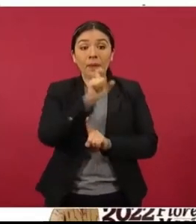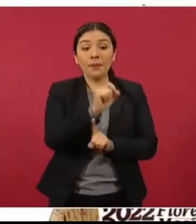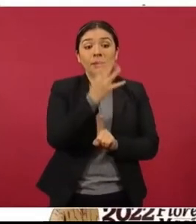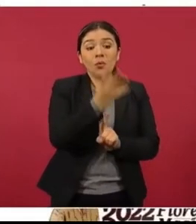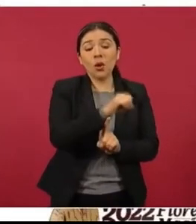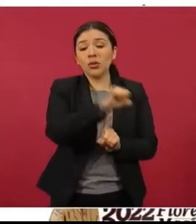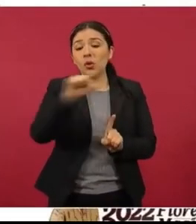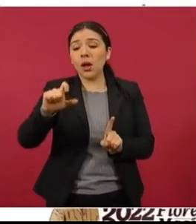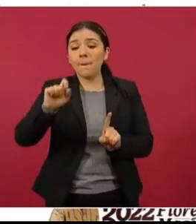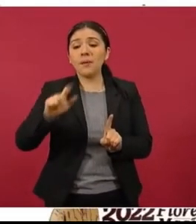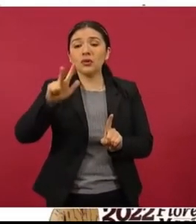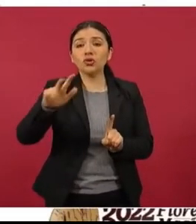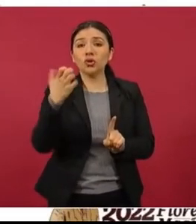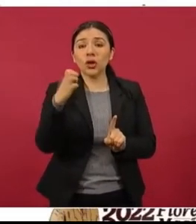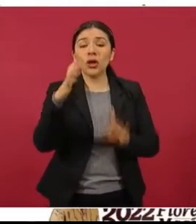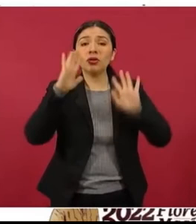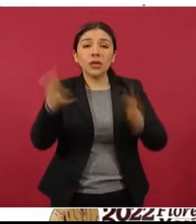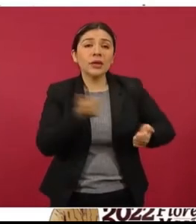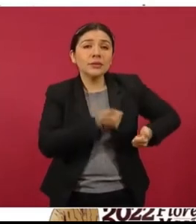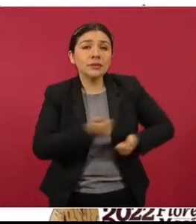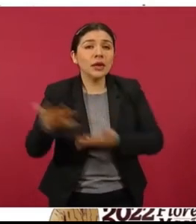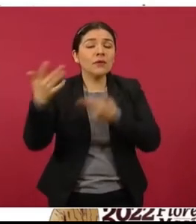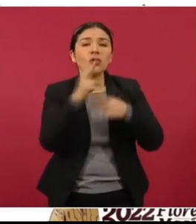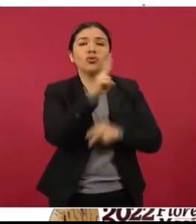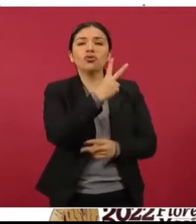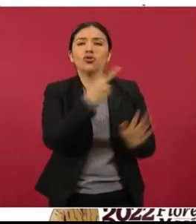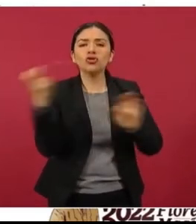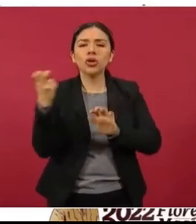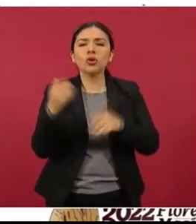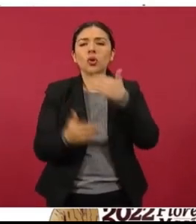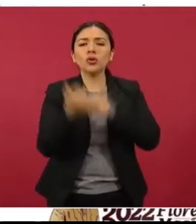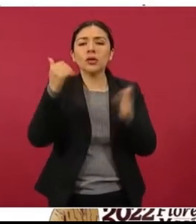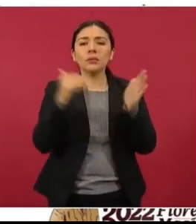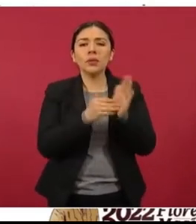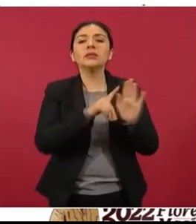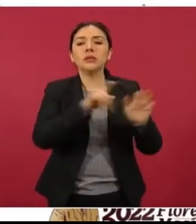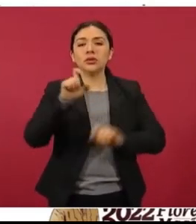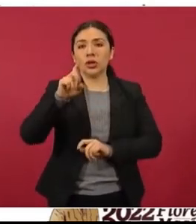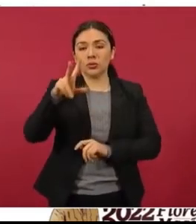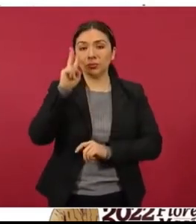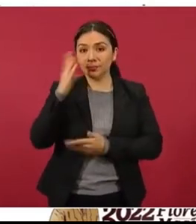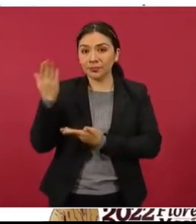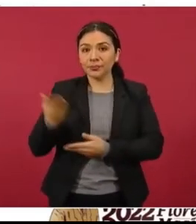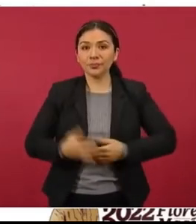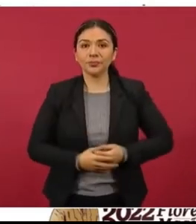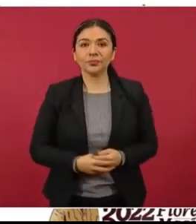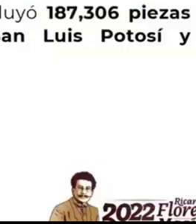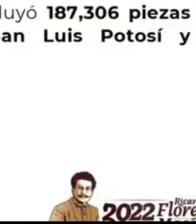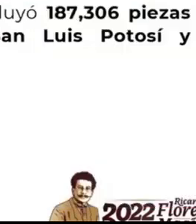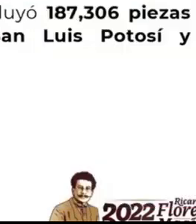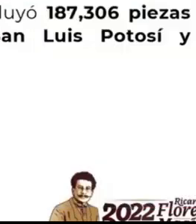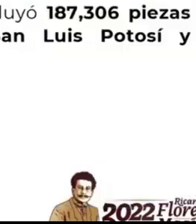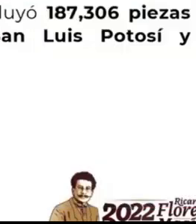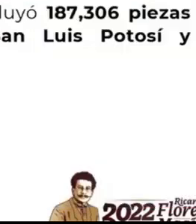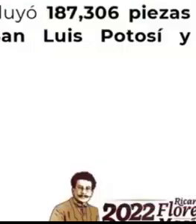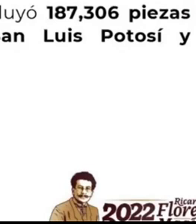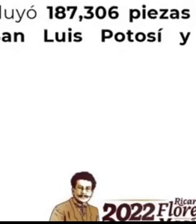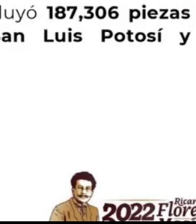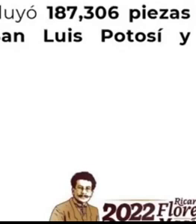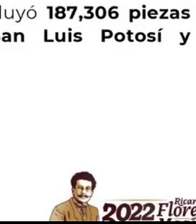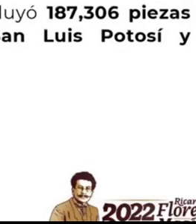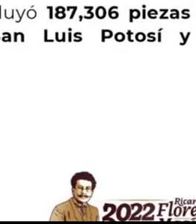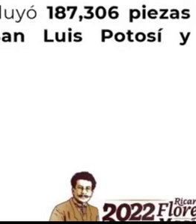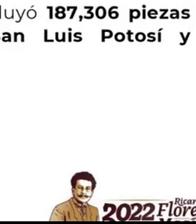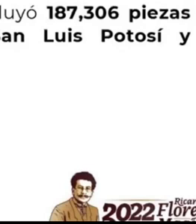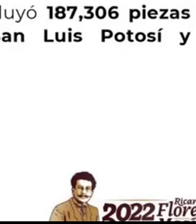al 28 de enero se distribuyeron 211 mil 3738 piezas de medicamentos